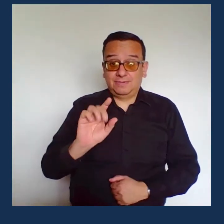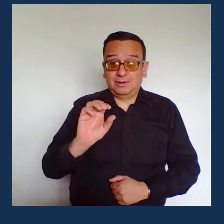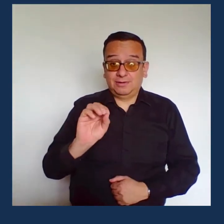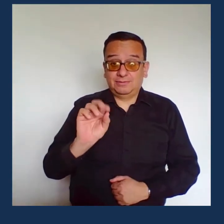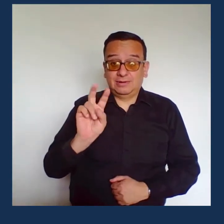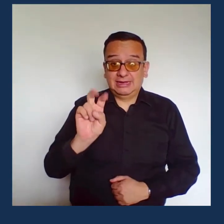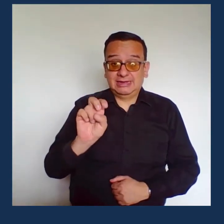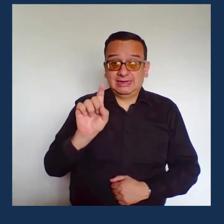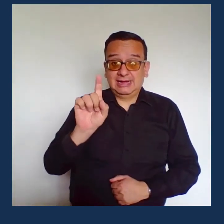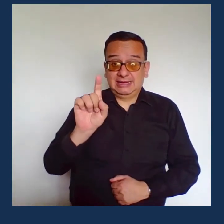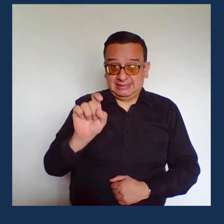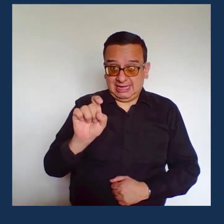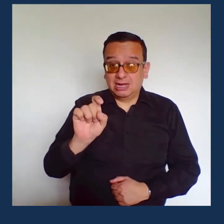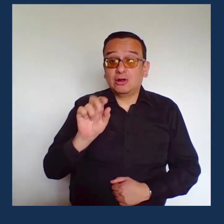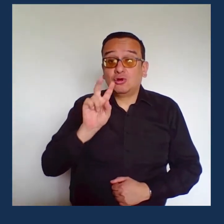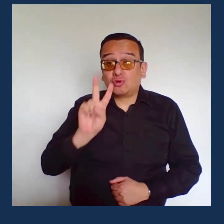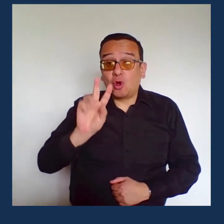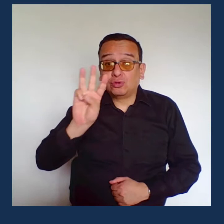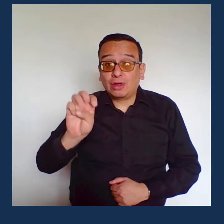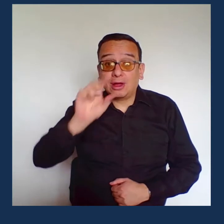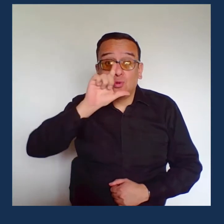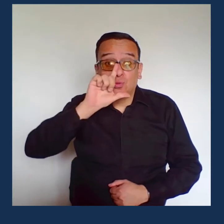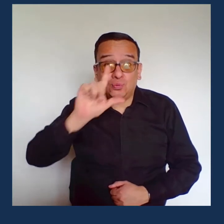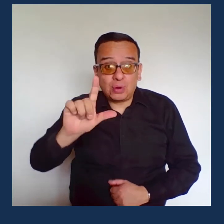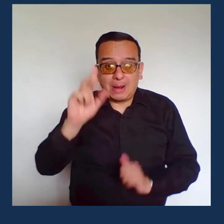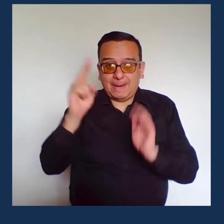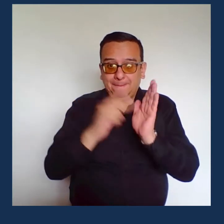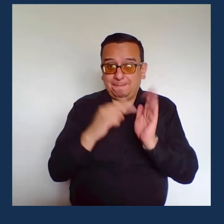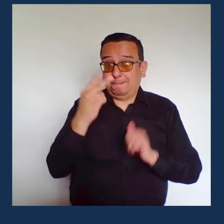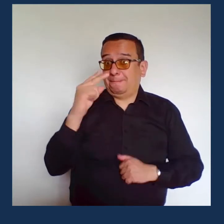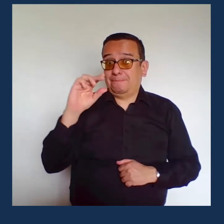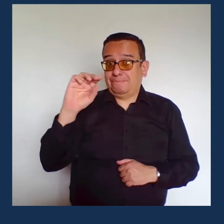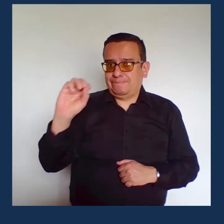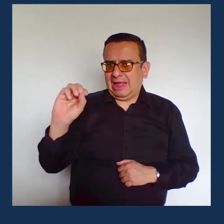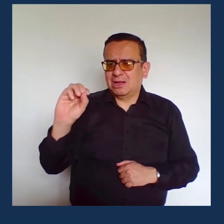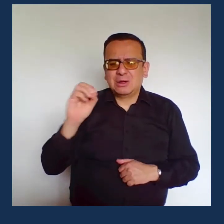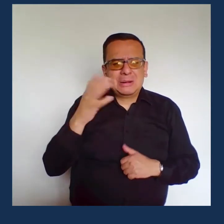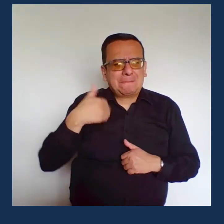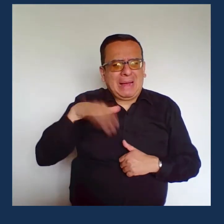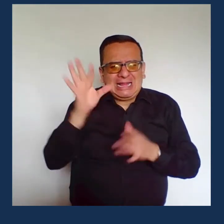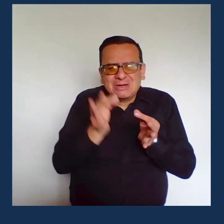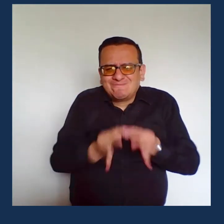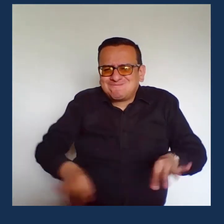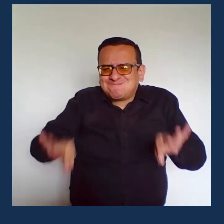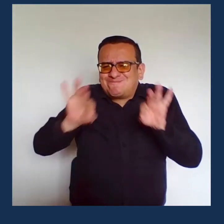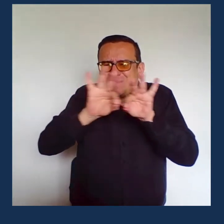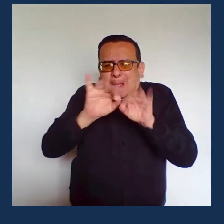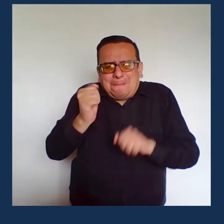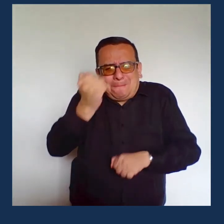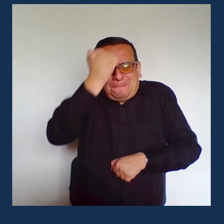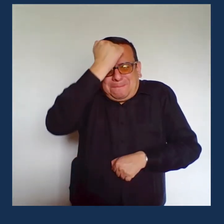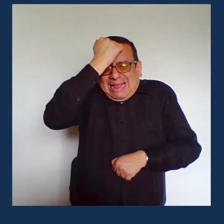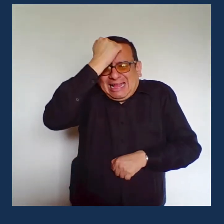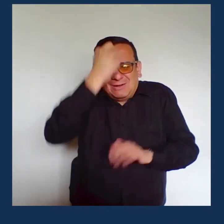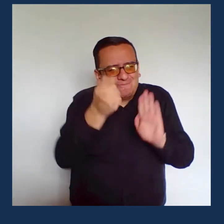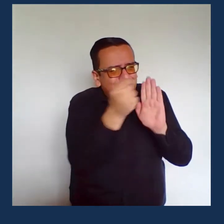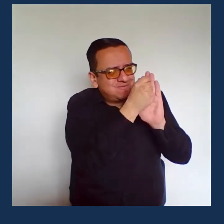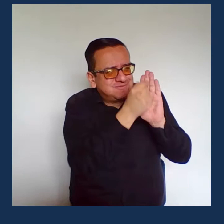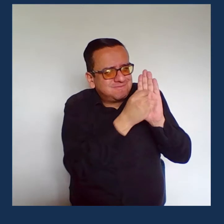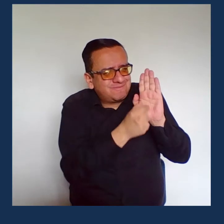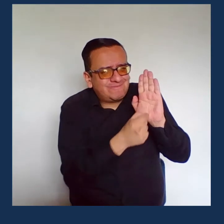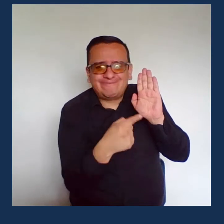Estas son las principales medidas consignadas en el decreto 1076 del 28 de julio de 2020